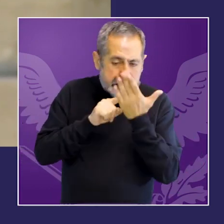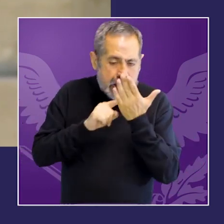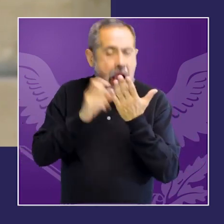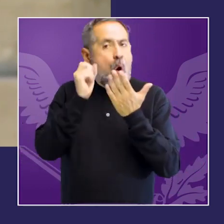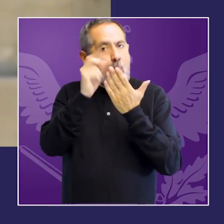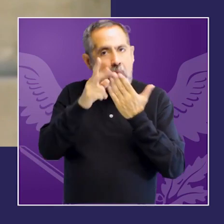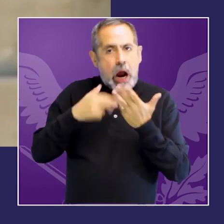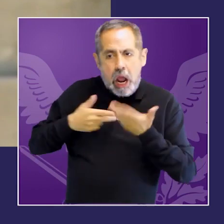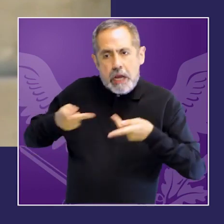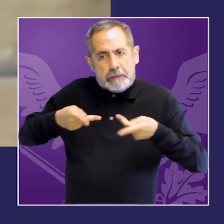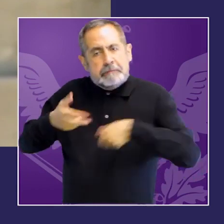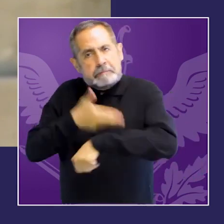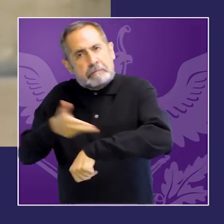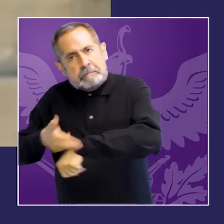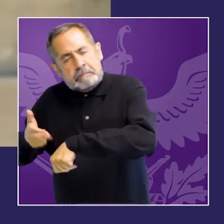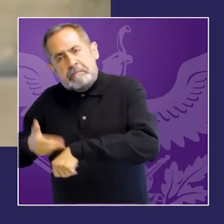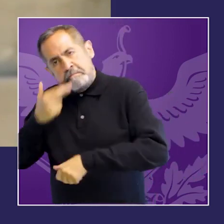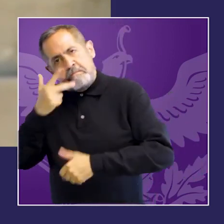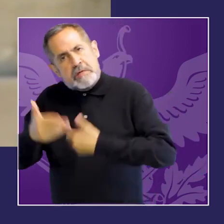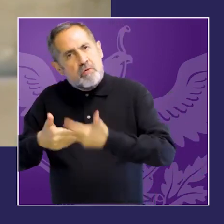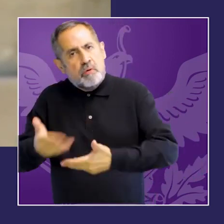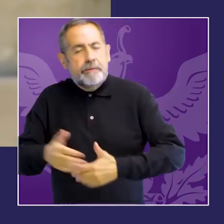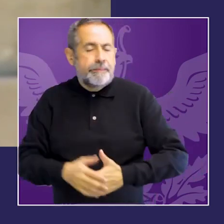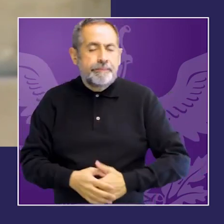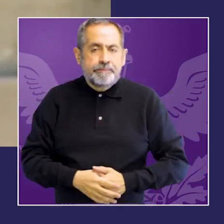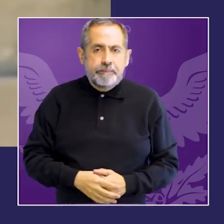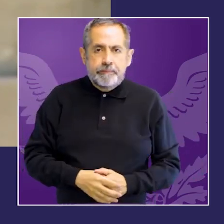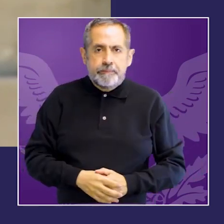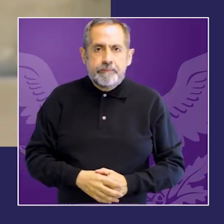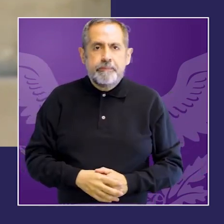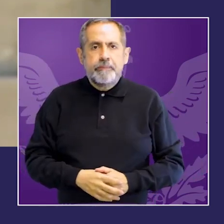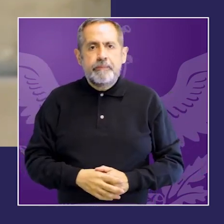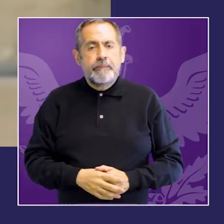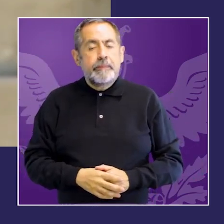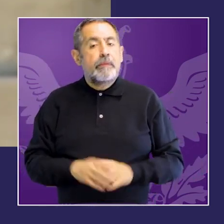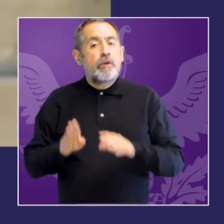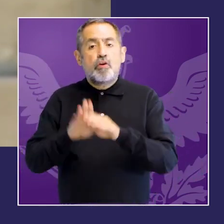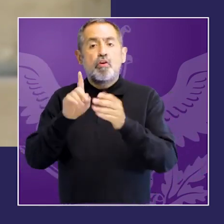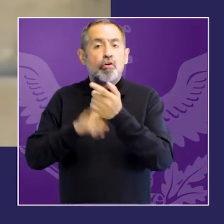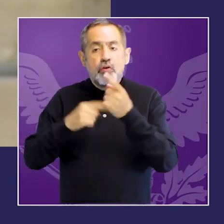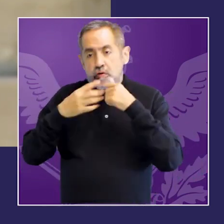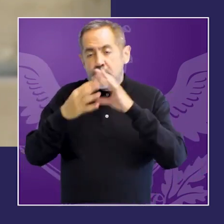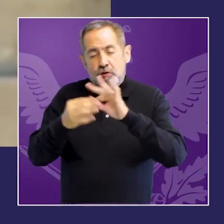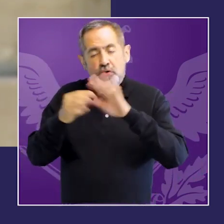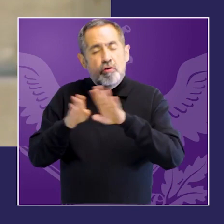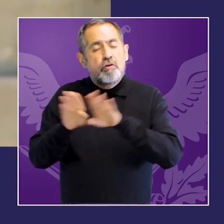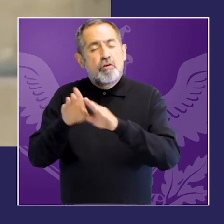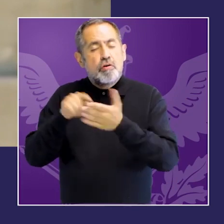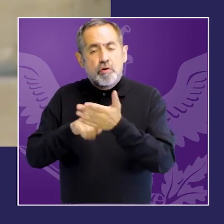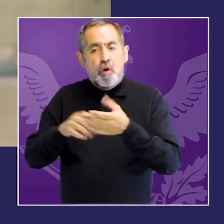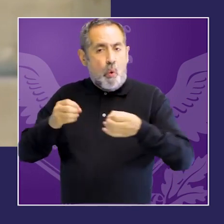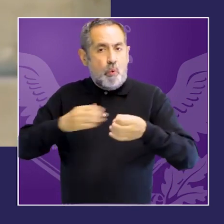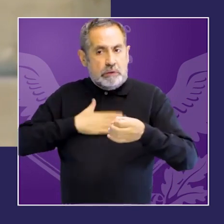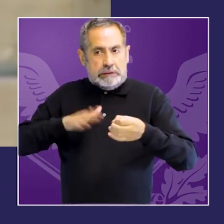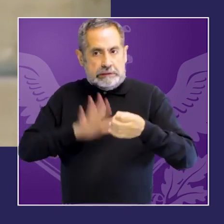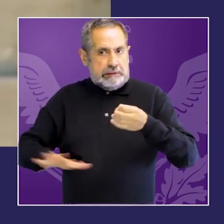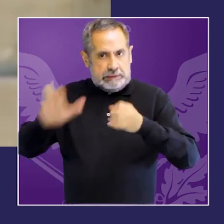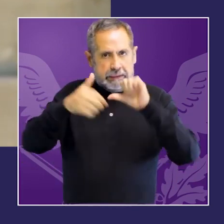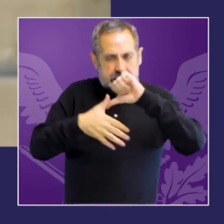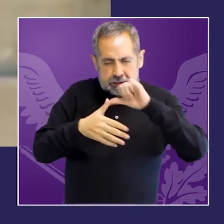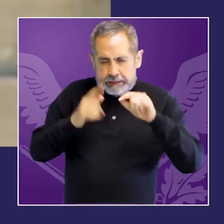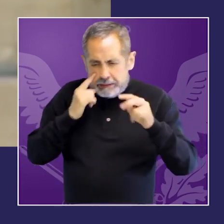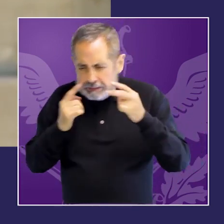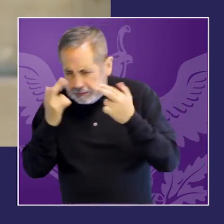judicial de los femicidios, feminicidios, y el potencial que tienen muchas oficinas especializadas para incorporar una